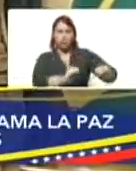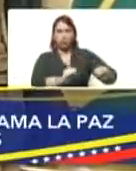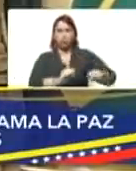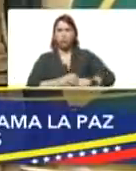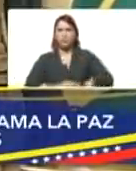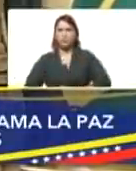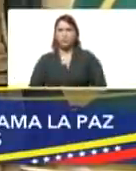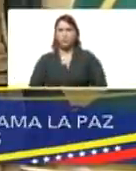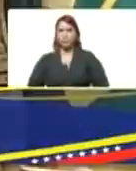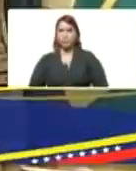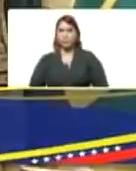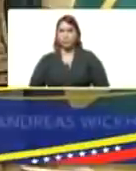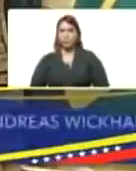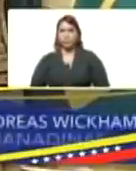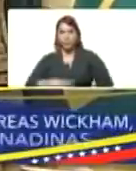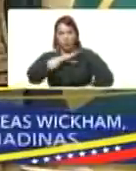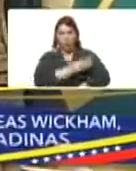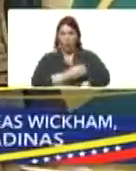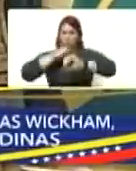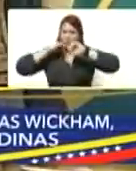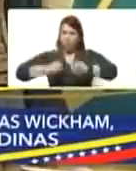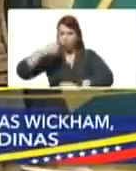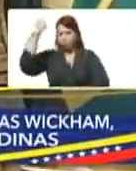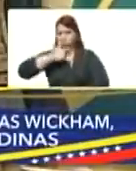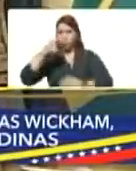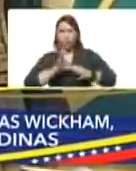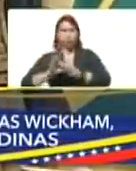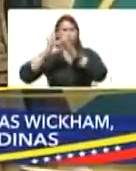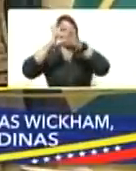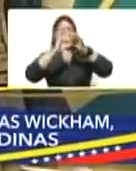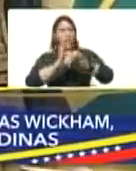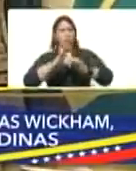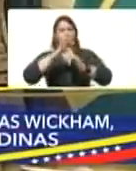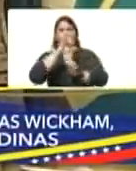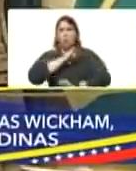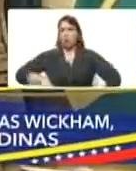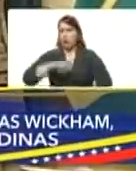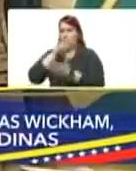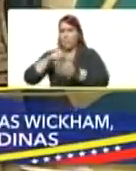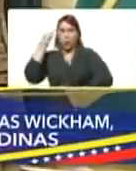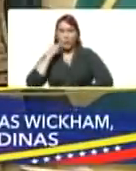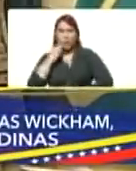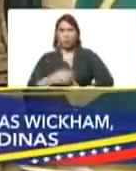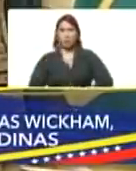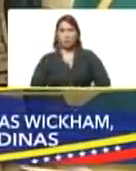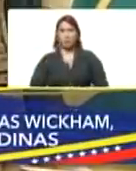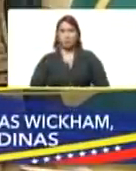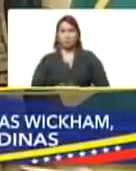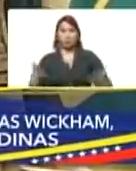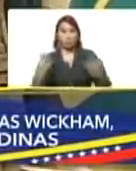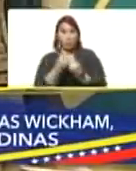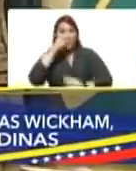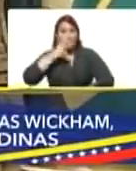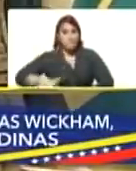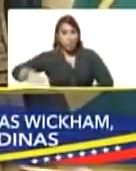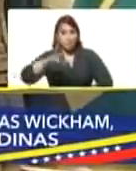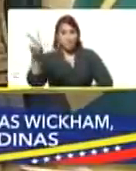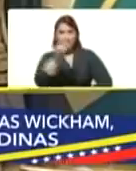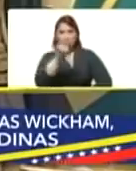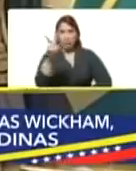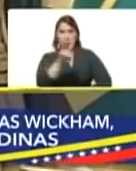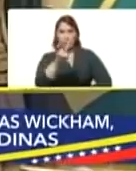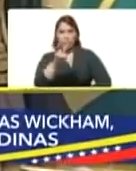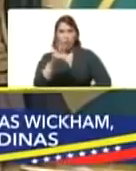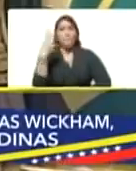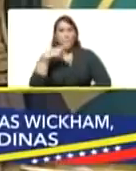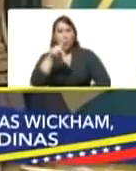Por la valentía, el coraje y la unión de la Fuerza Armada Nacional Bolivariana con el pueblo de Venezuela. Por eso